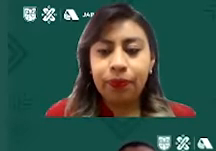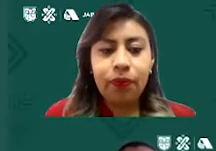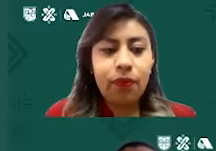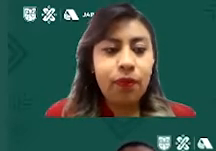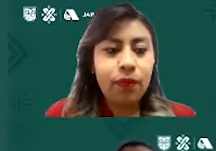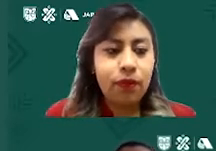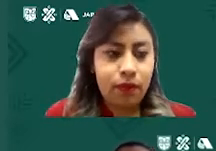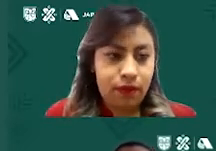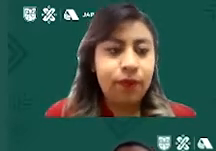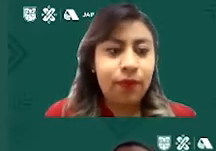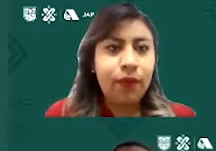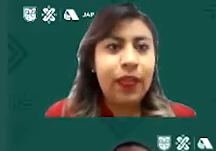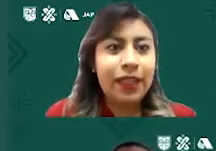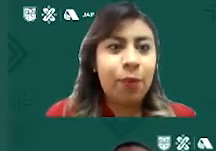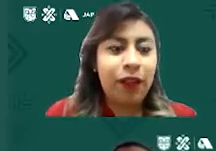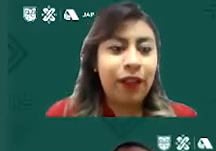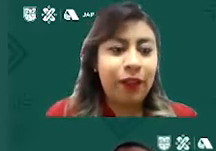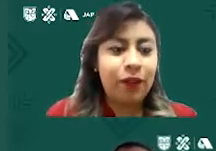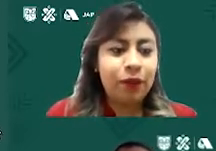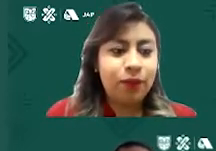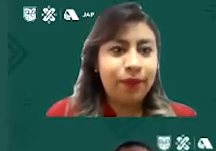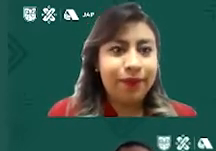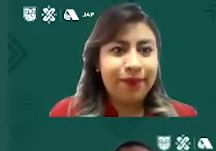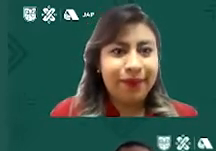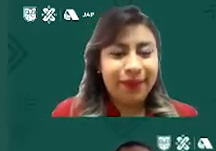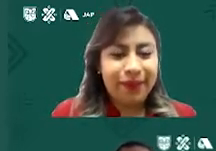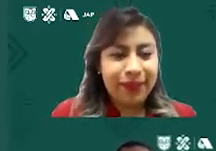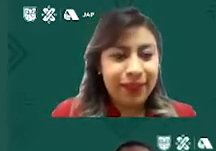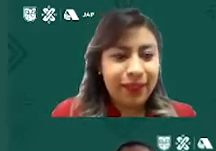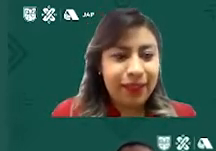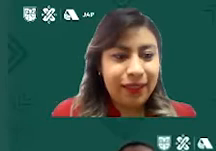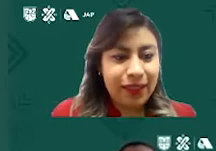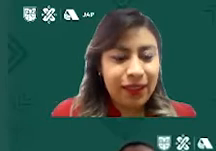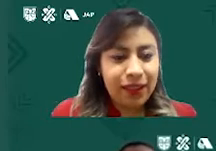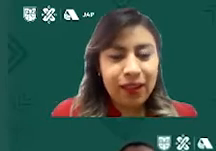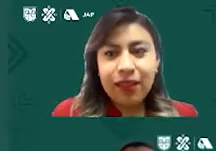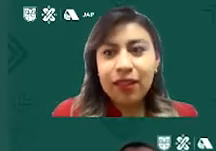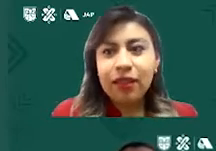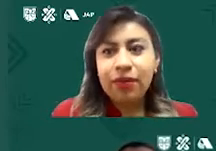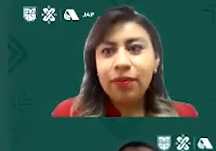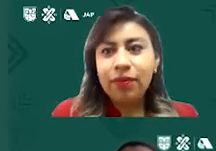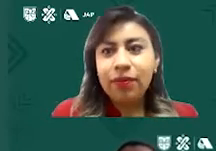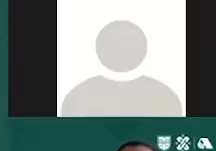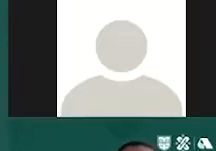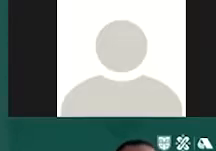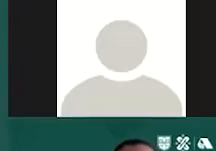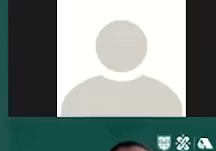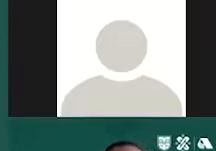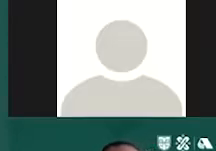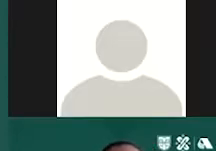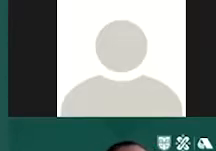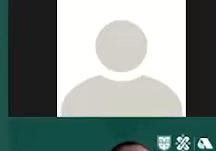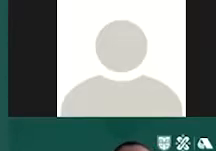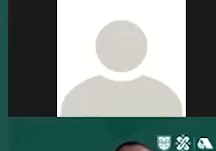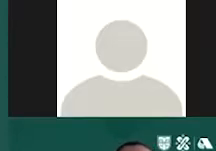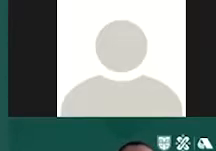Espero que ahí ya se observa. Ya se está proyectando. Sí, muchas gracias Ruth. Bueno, pues bienvenidos. Como bien lo